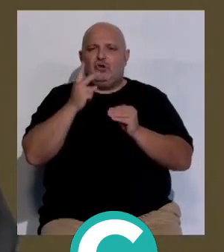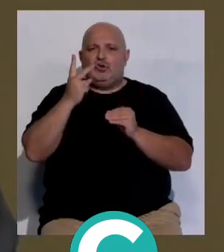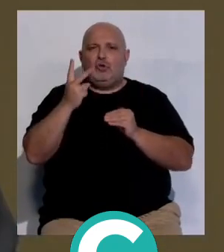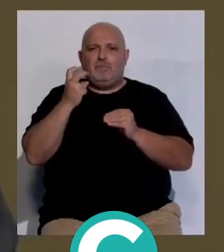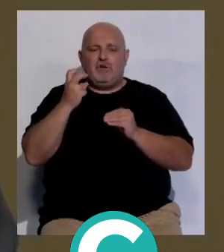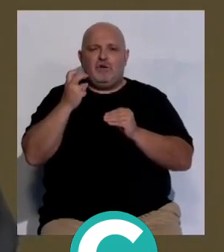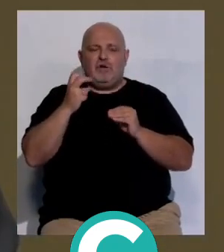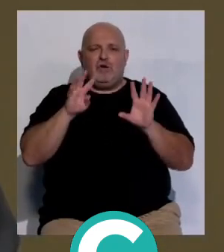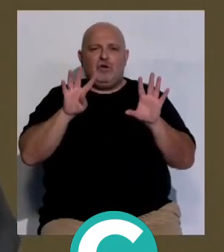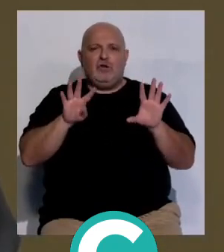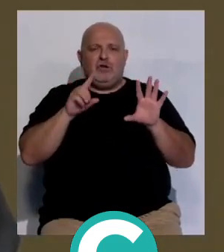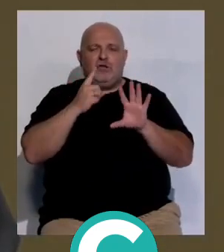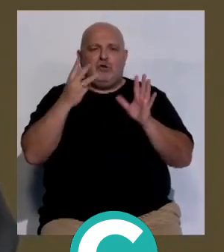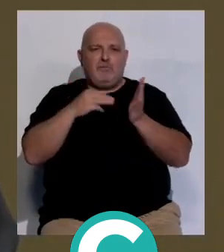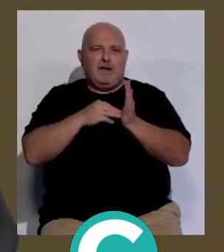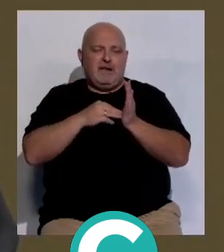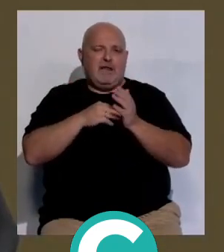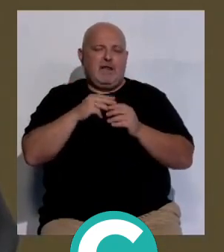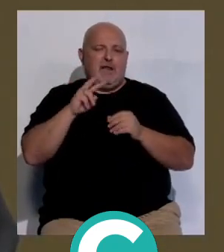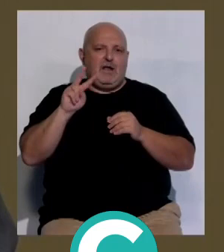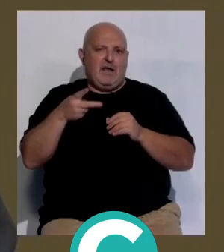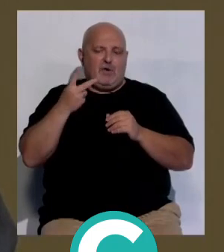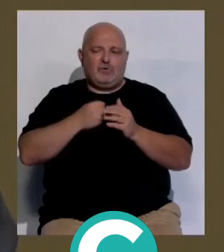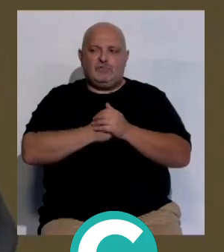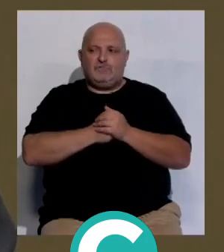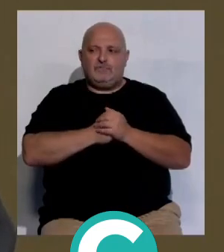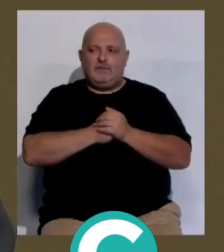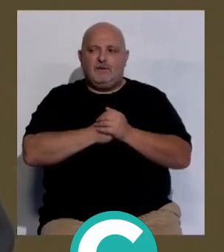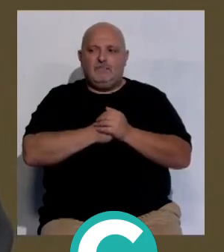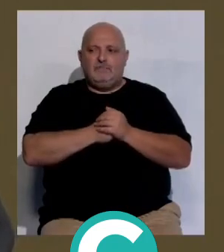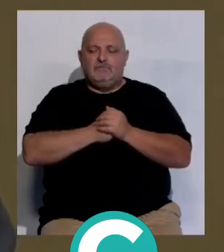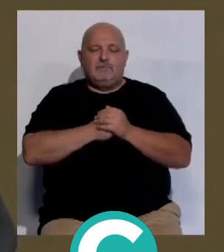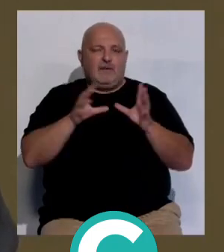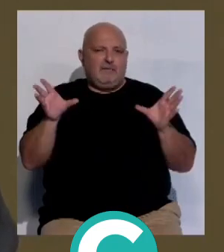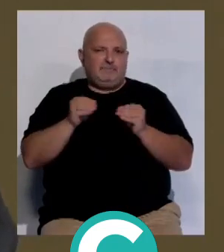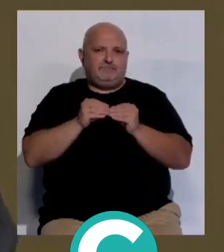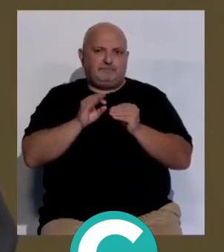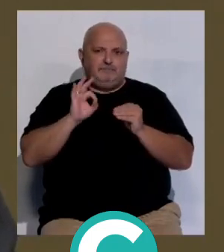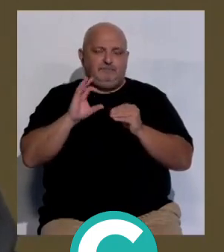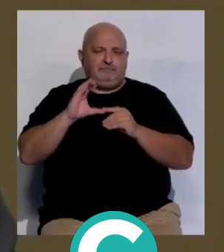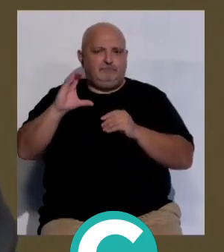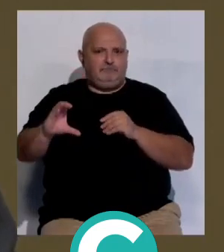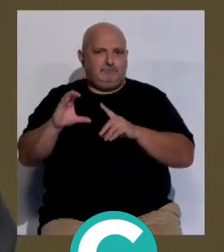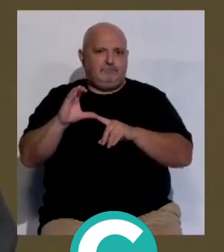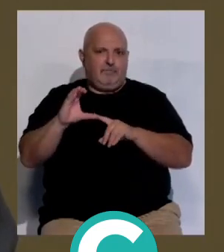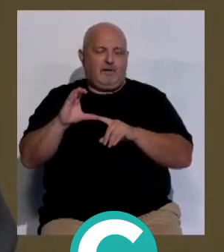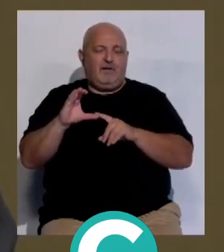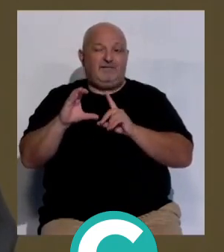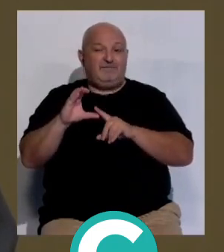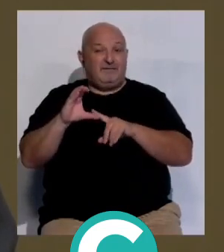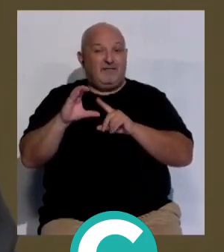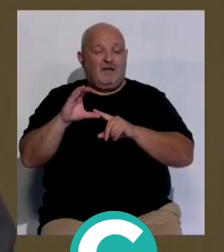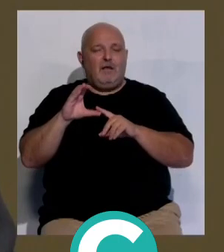.918.580 euros en toda la diócesis y que eso ha